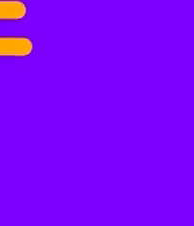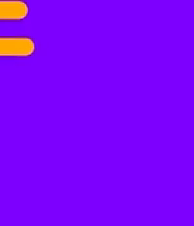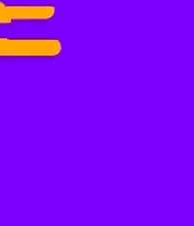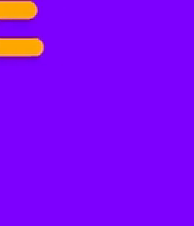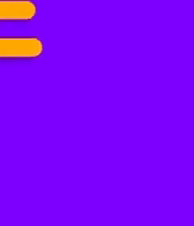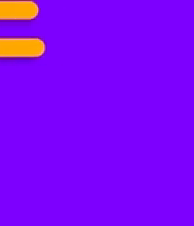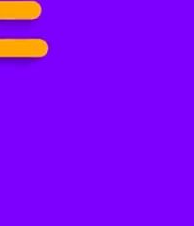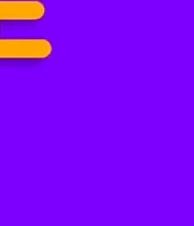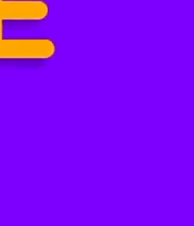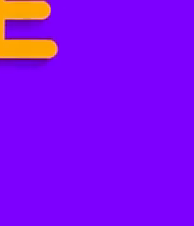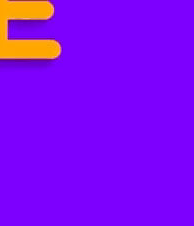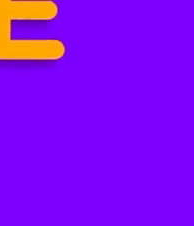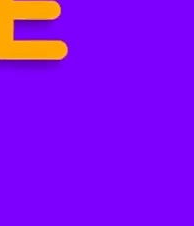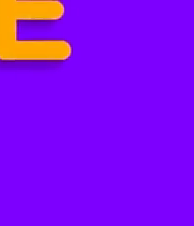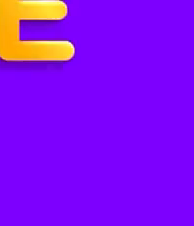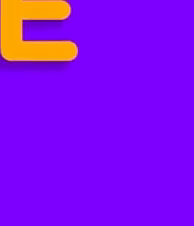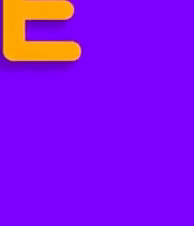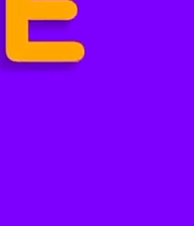¡Activarte!